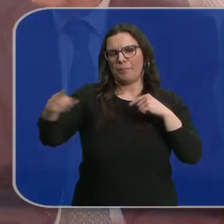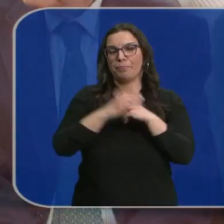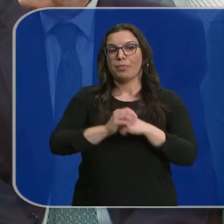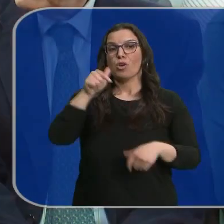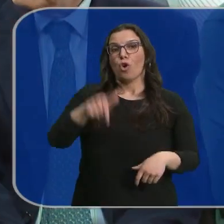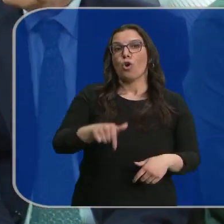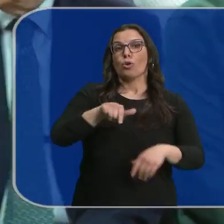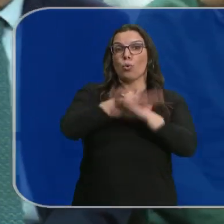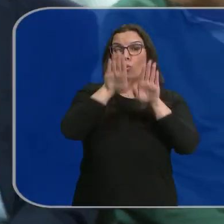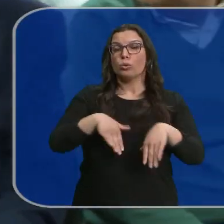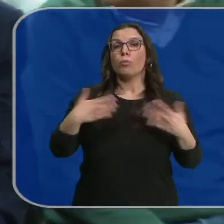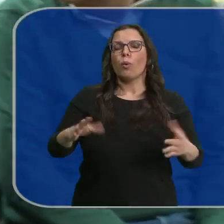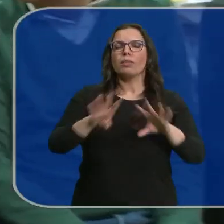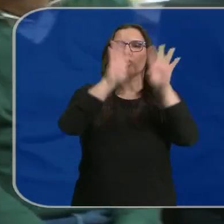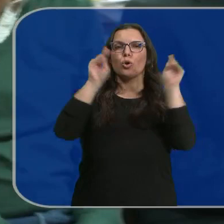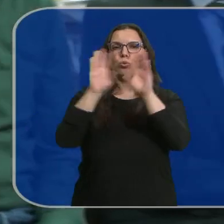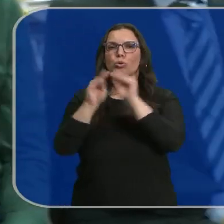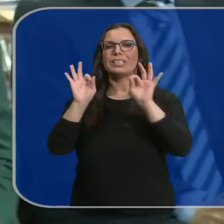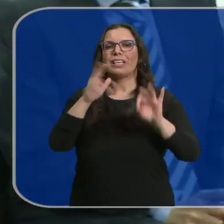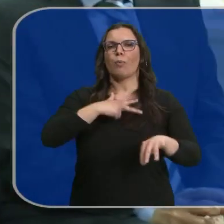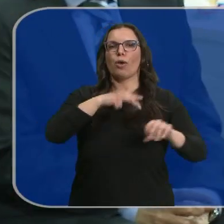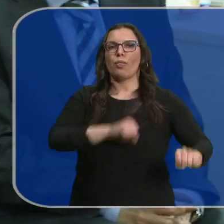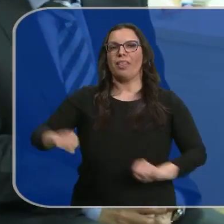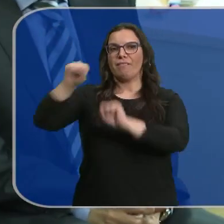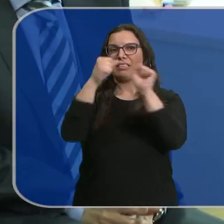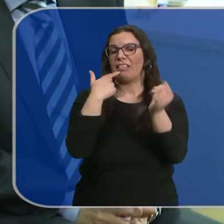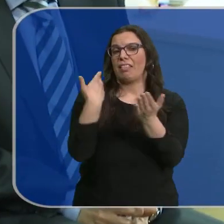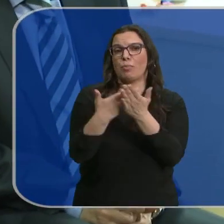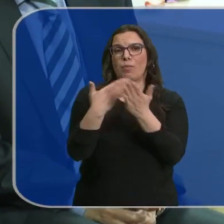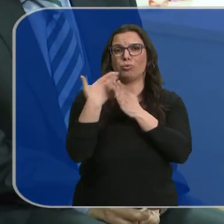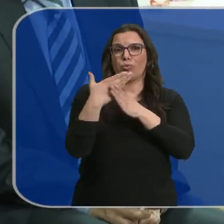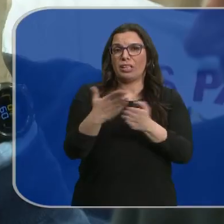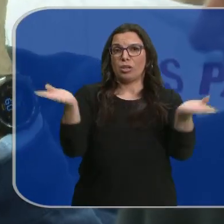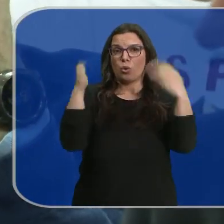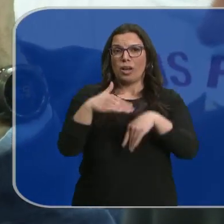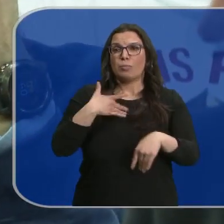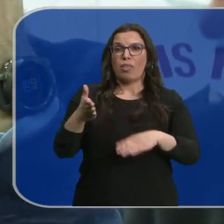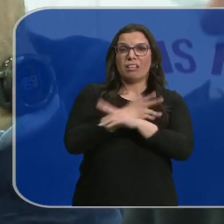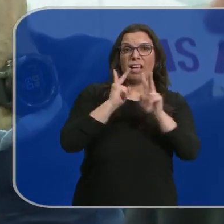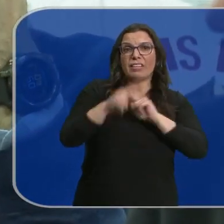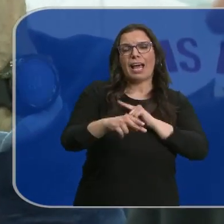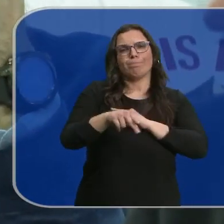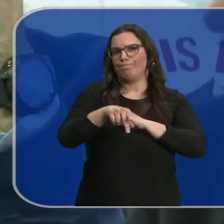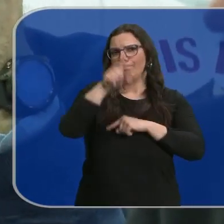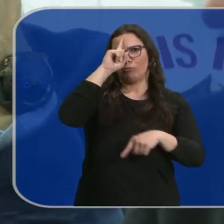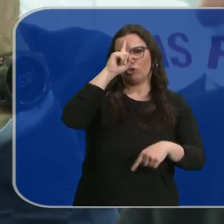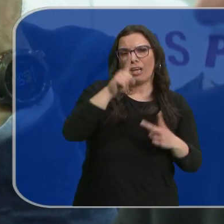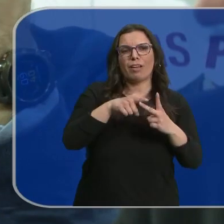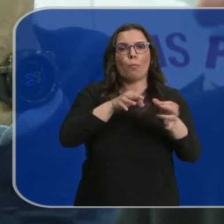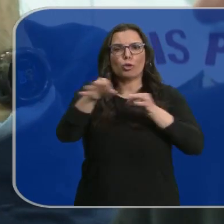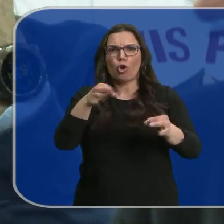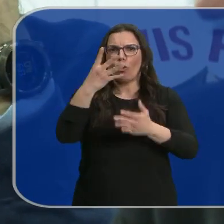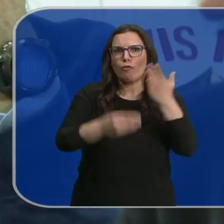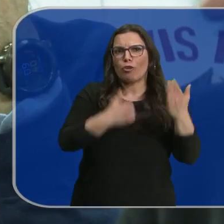Hoy ha sido el turno de las conclusiones de las defensas que han dicho que no se han presentado pruebas suficientes para decir que el accidente se pudiera haber evitado o que fallaran los